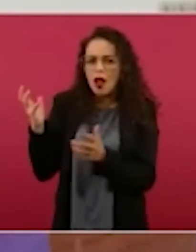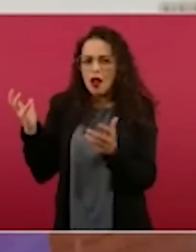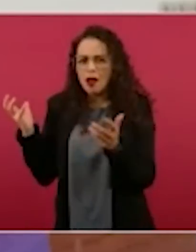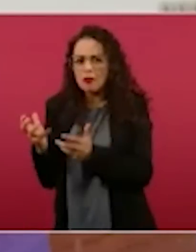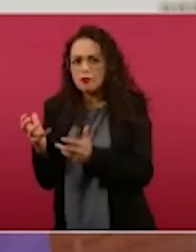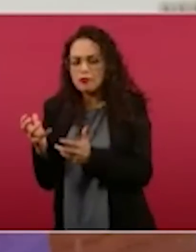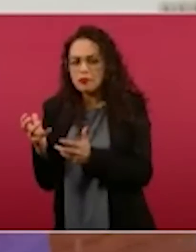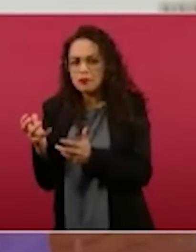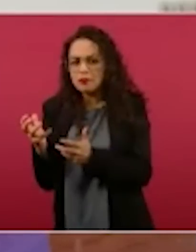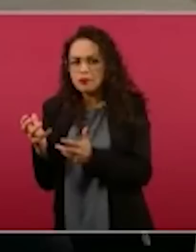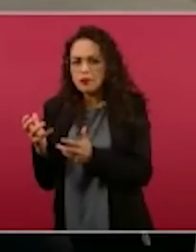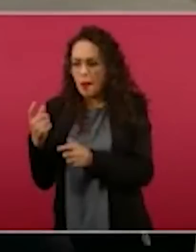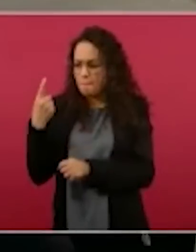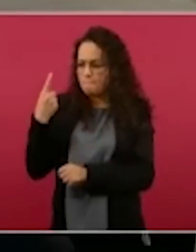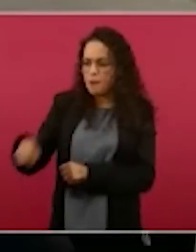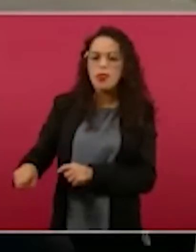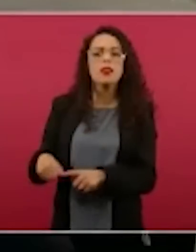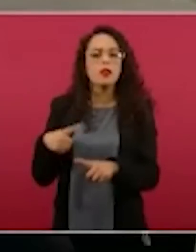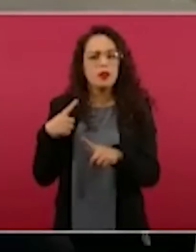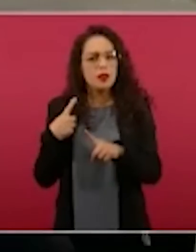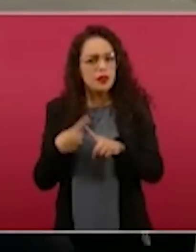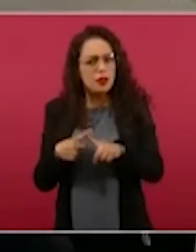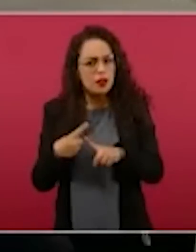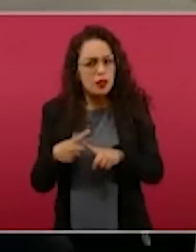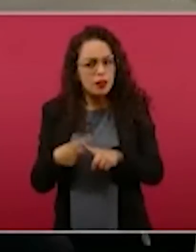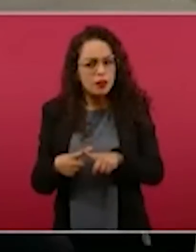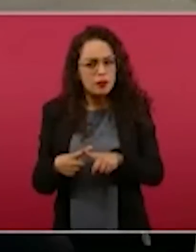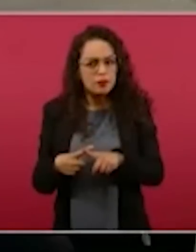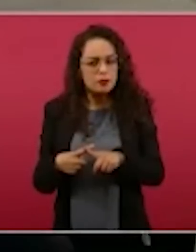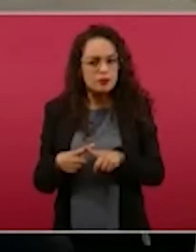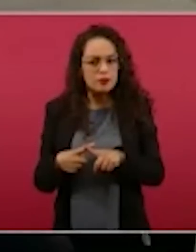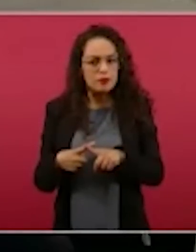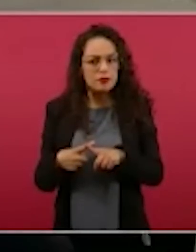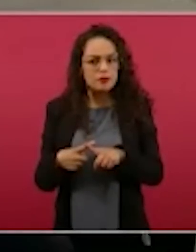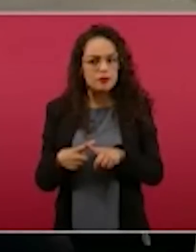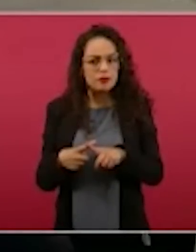fabricar